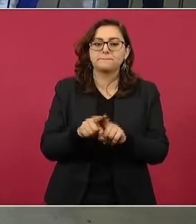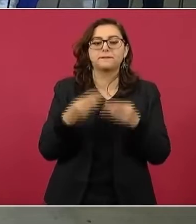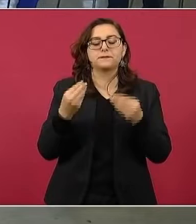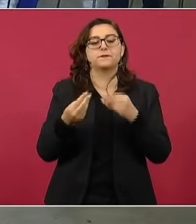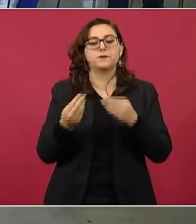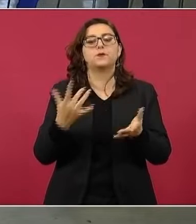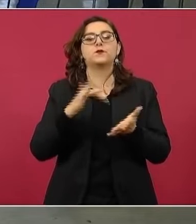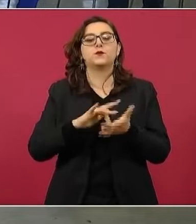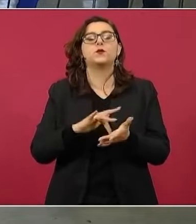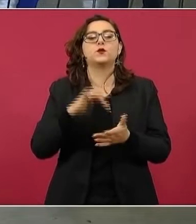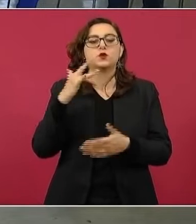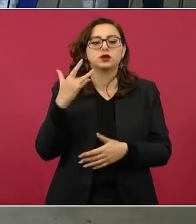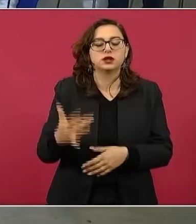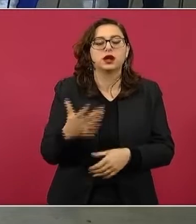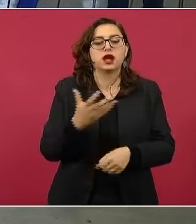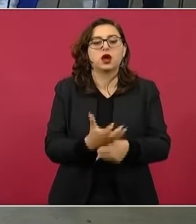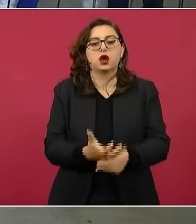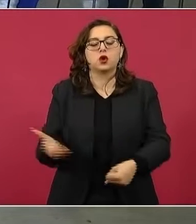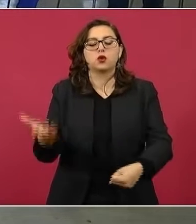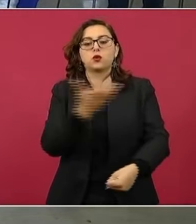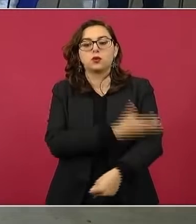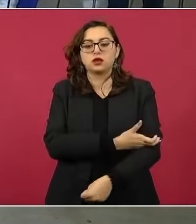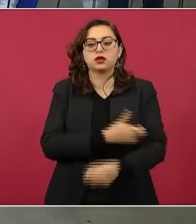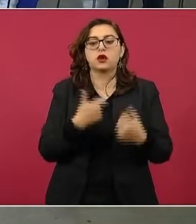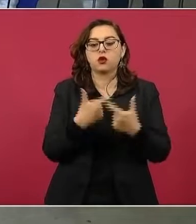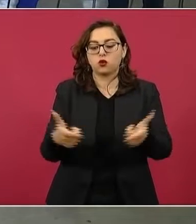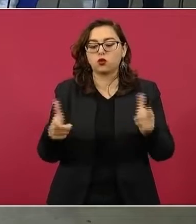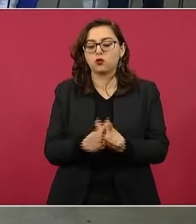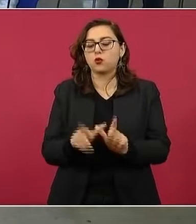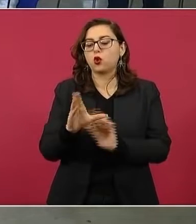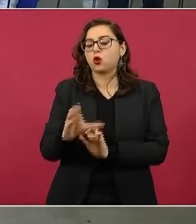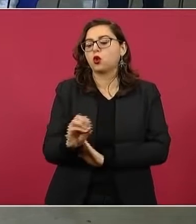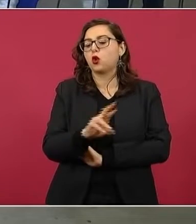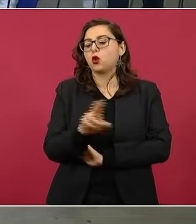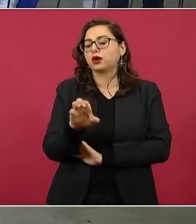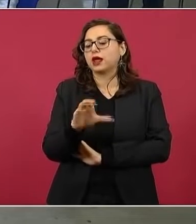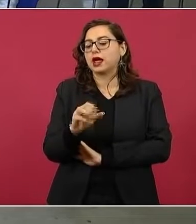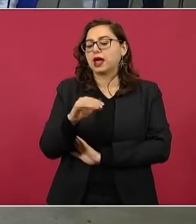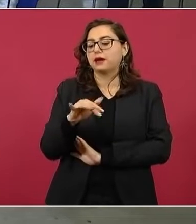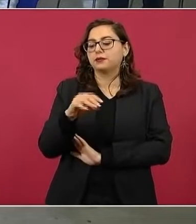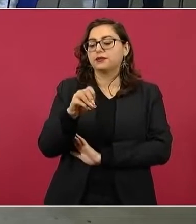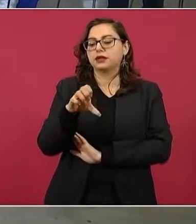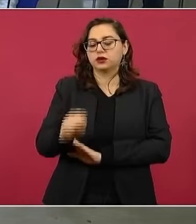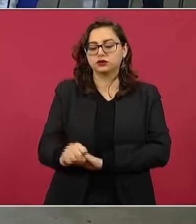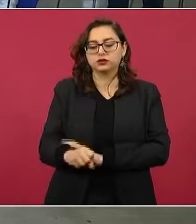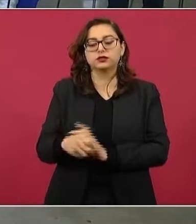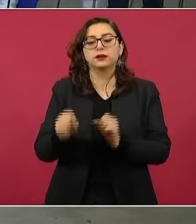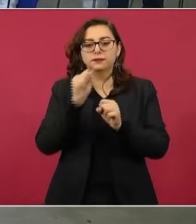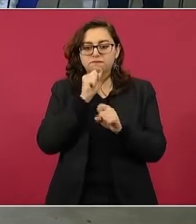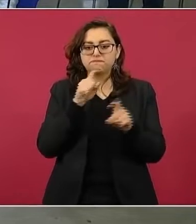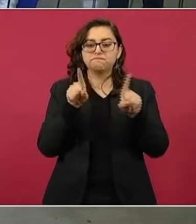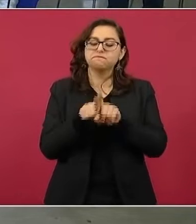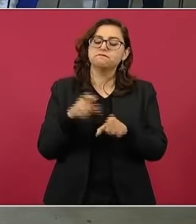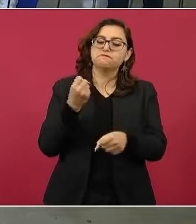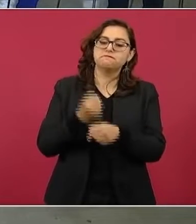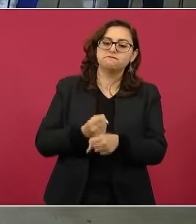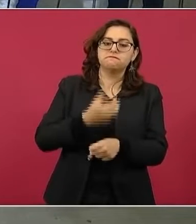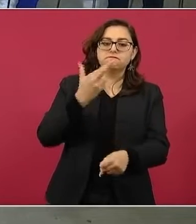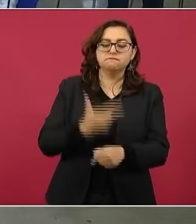estatal del plan de vacunación de Puebla Caminos, la doctora Virginia Vital, y a nuestra secretaria de bienestar,